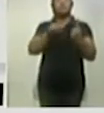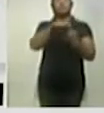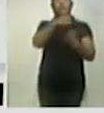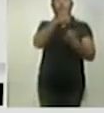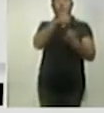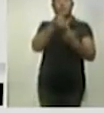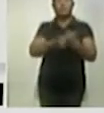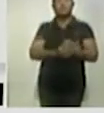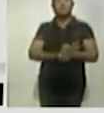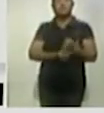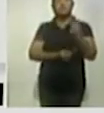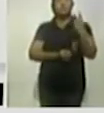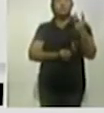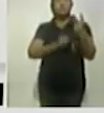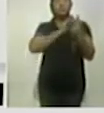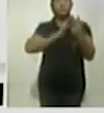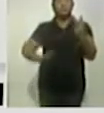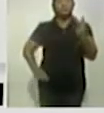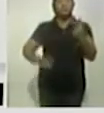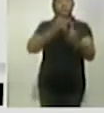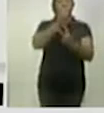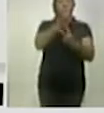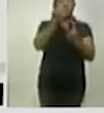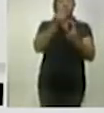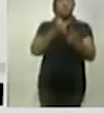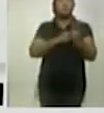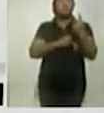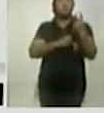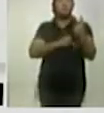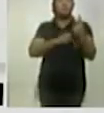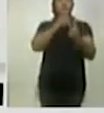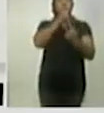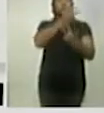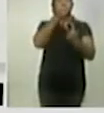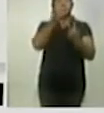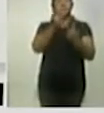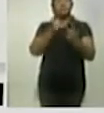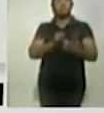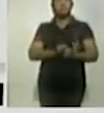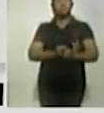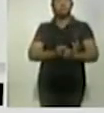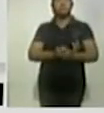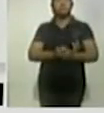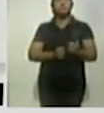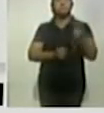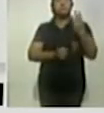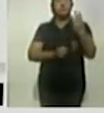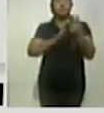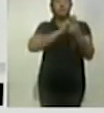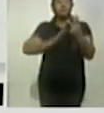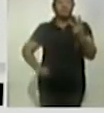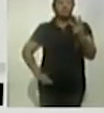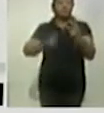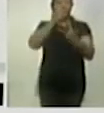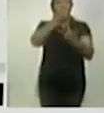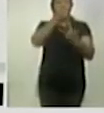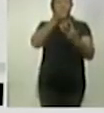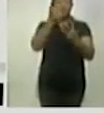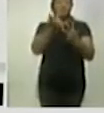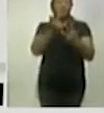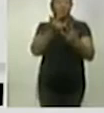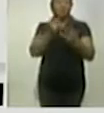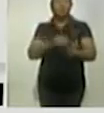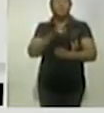y Tetlanocan nueve, Acuamanala y Axocomanitla ocho, Ixtenco, Atlangatepec y Mazatecoxco siete, además,